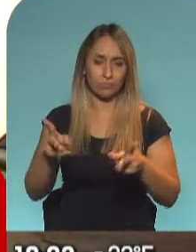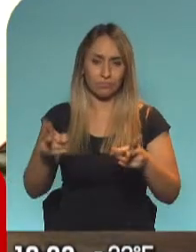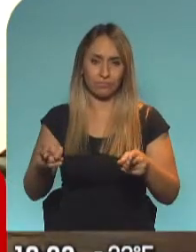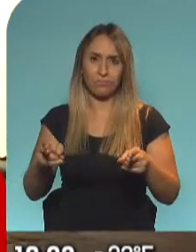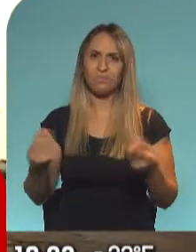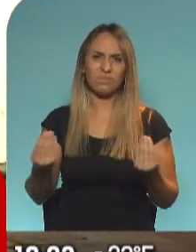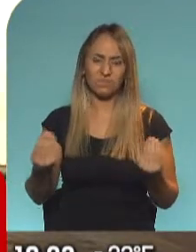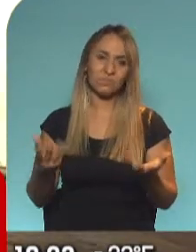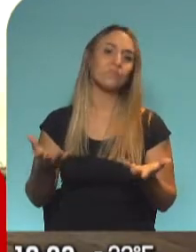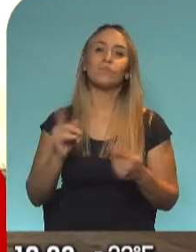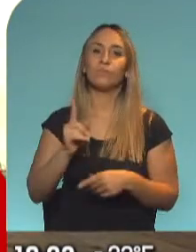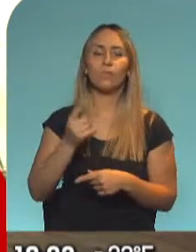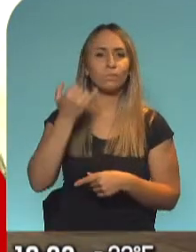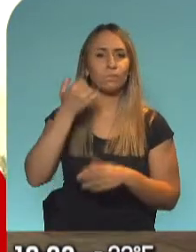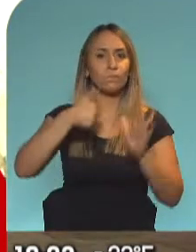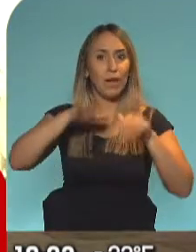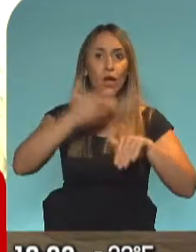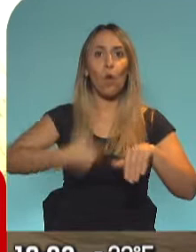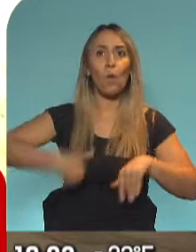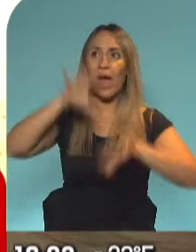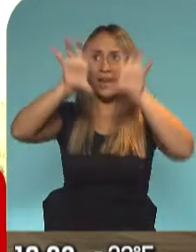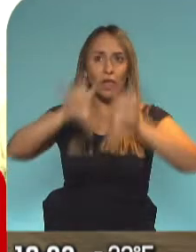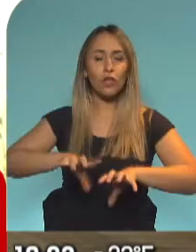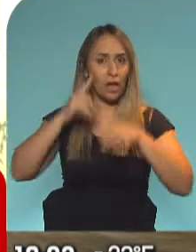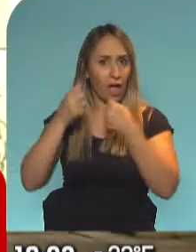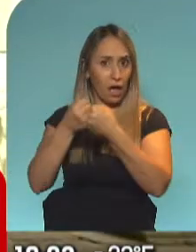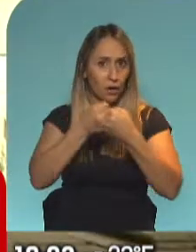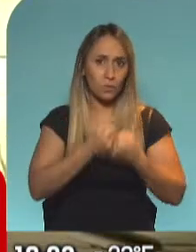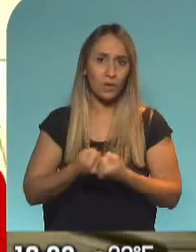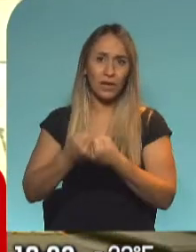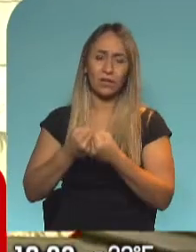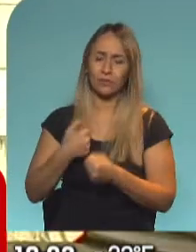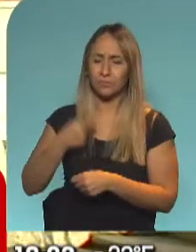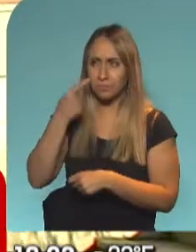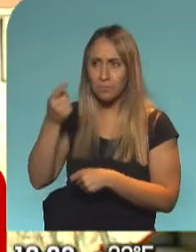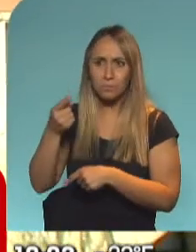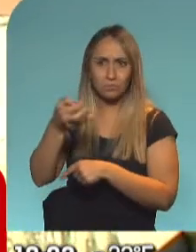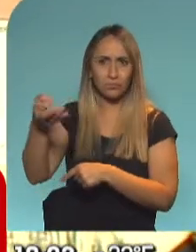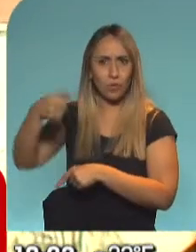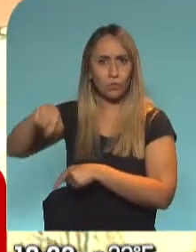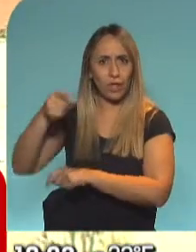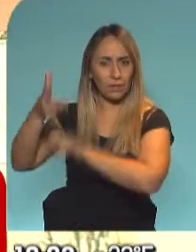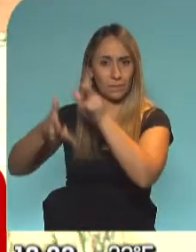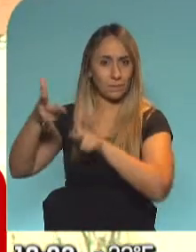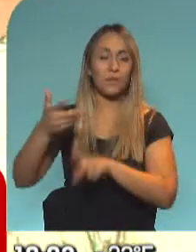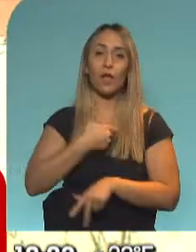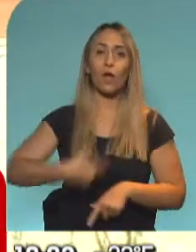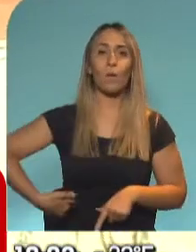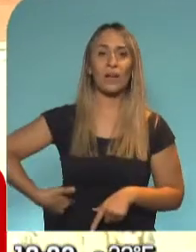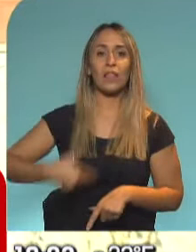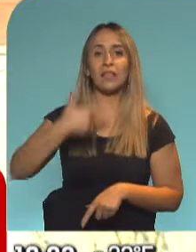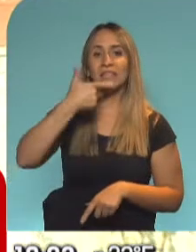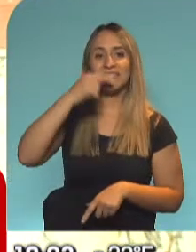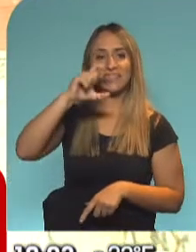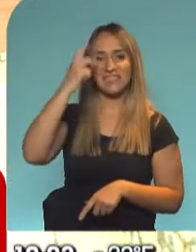aprobación de gran parte de los gobernadores. Los escuchaba, el gobernador Schiaretti en Córdoba, y también